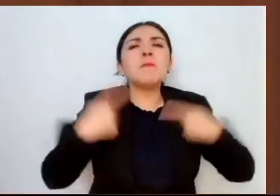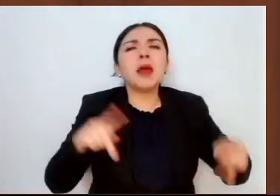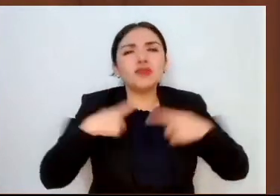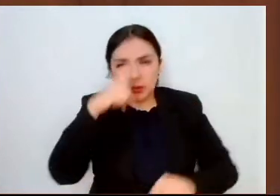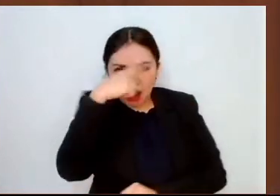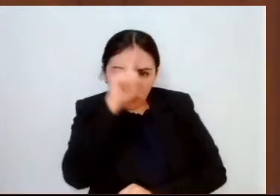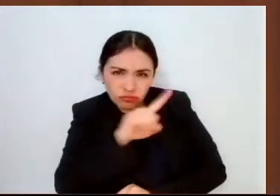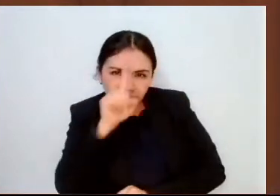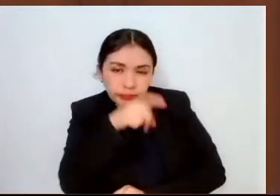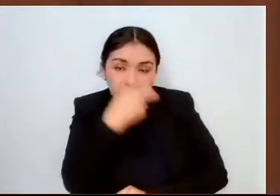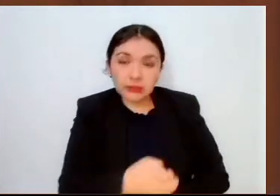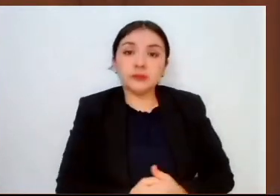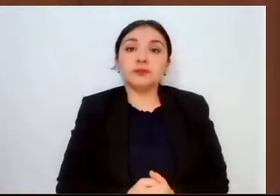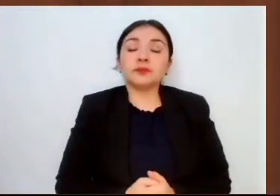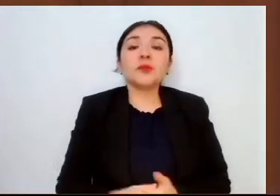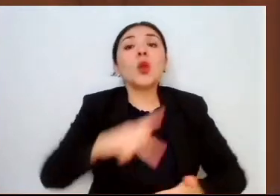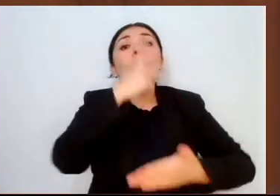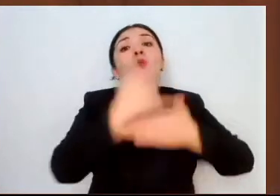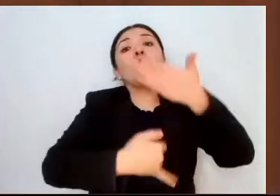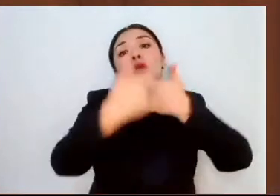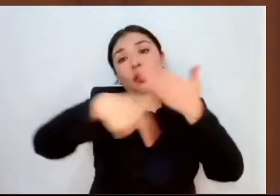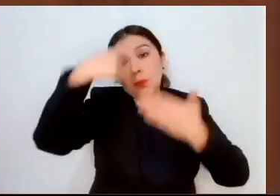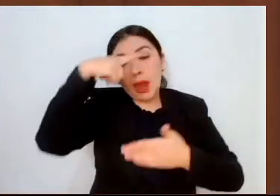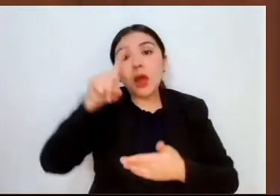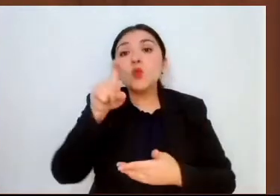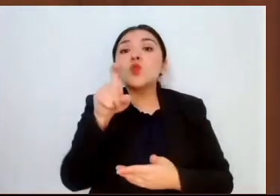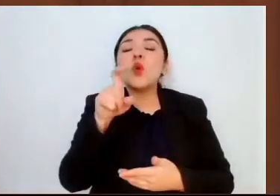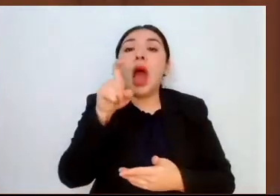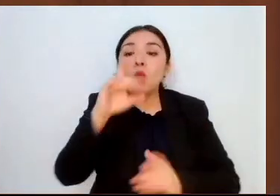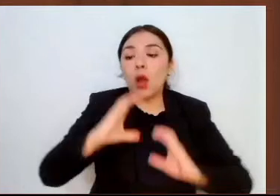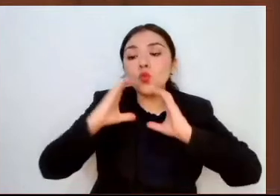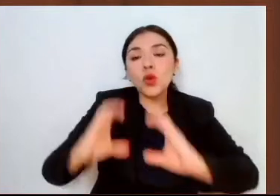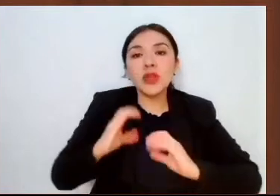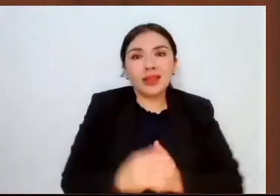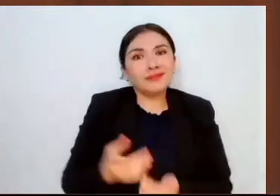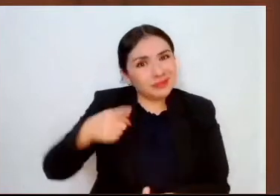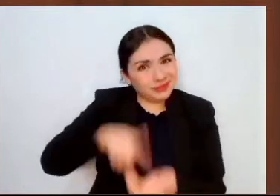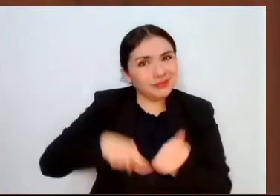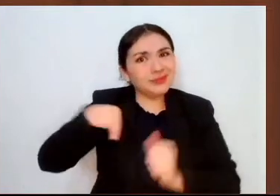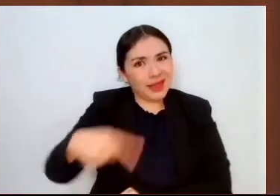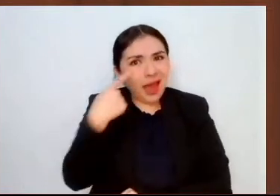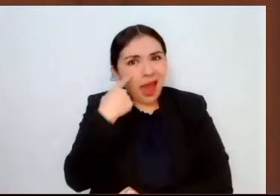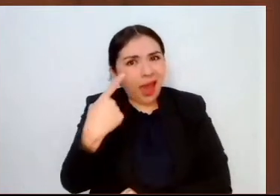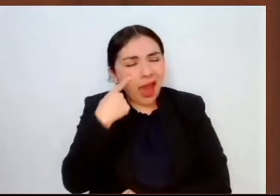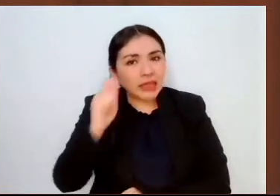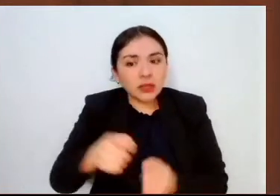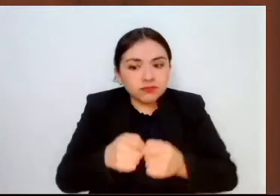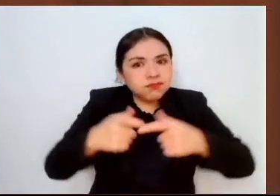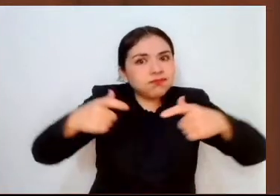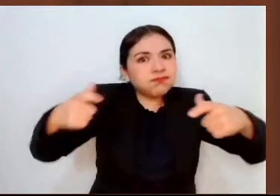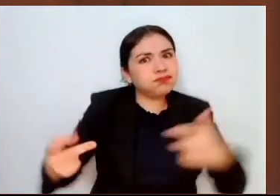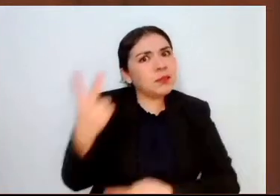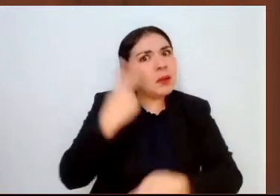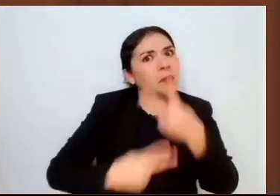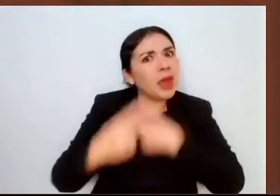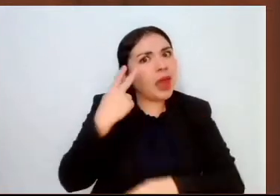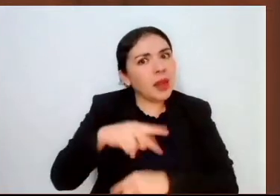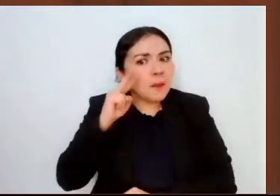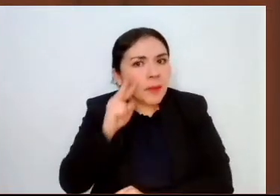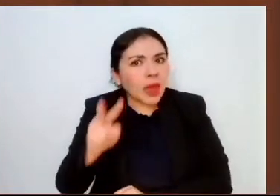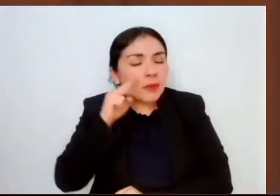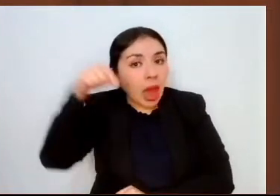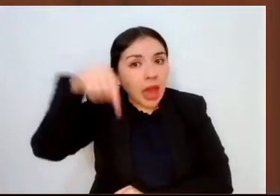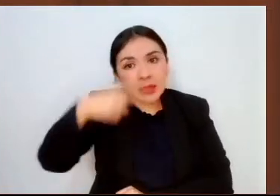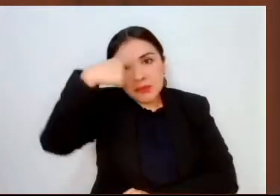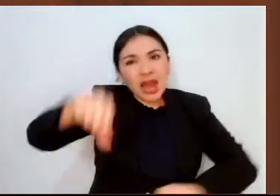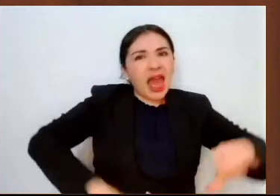Proyecto estratégico acuícola. Un sector que se ha consolidado por su crecimiento y proyección dentro de las